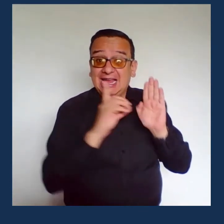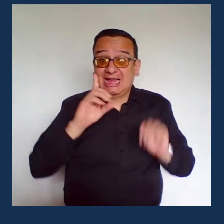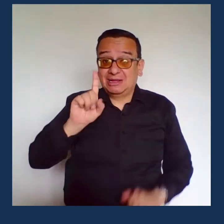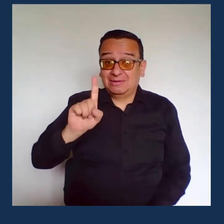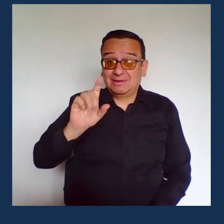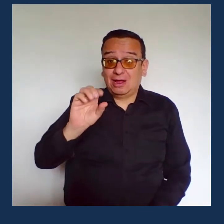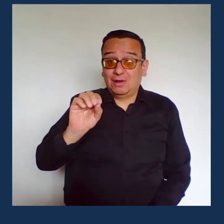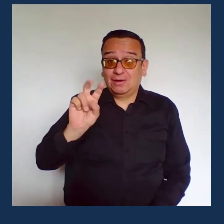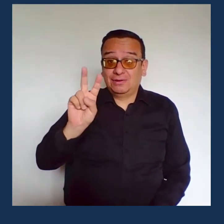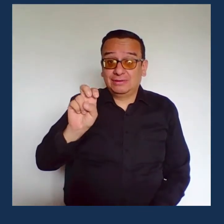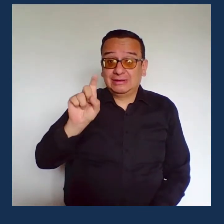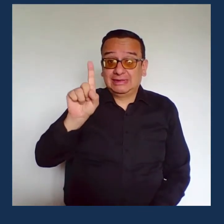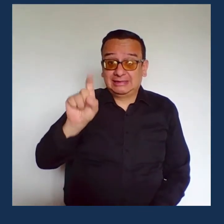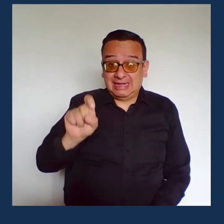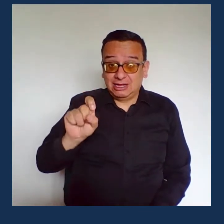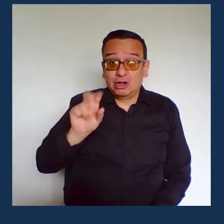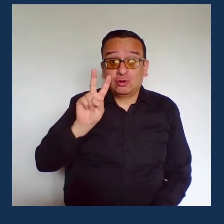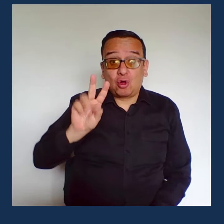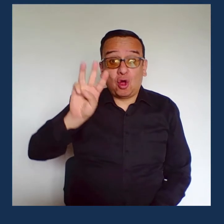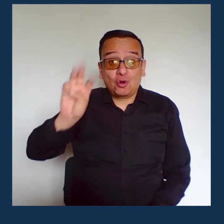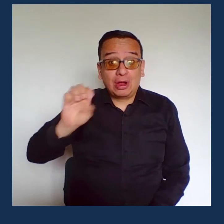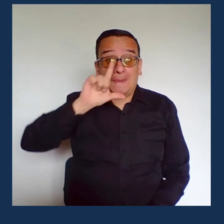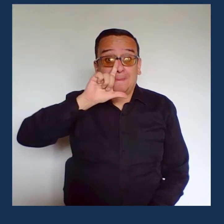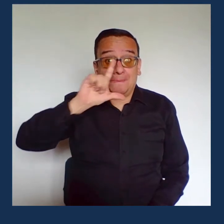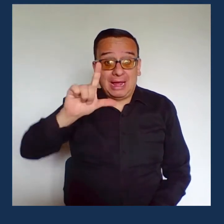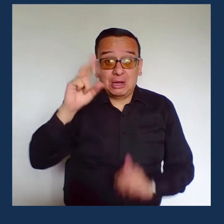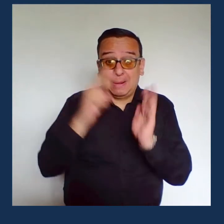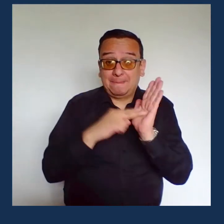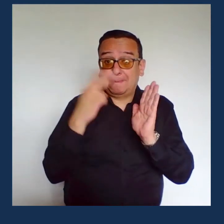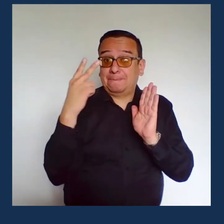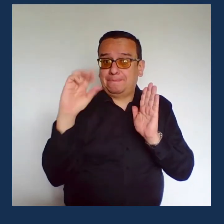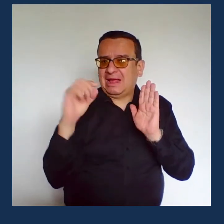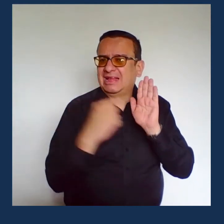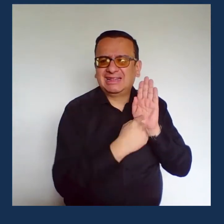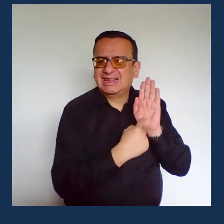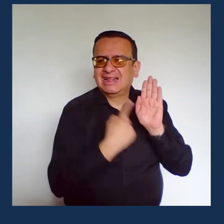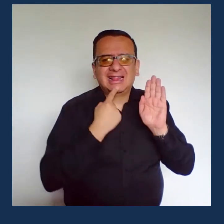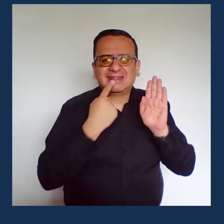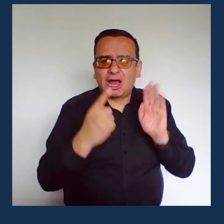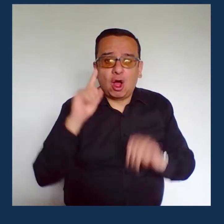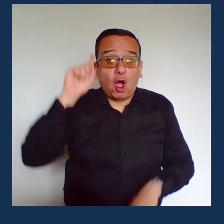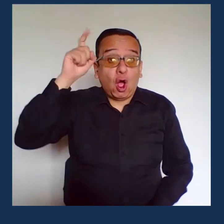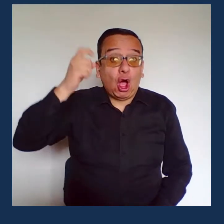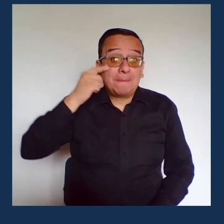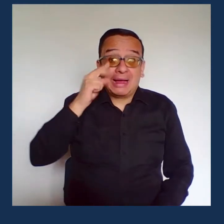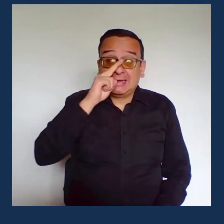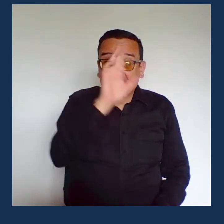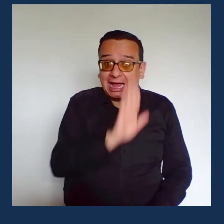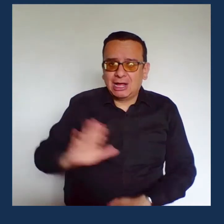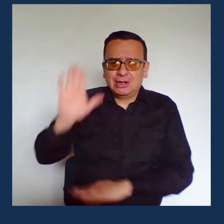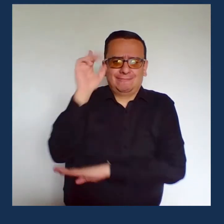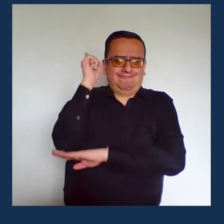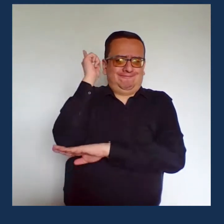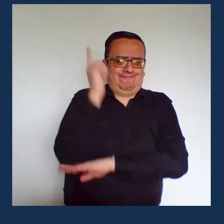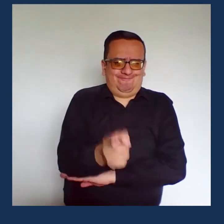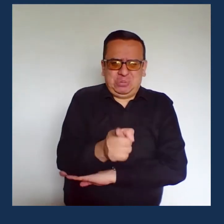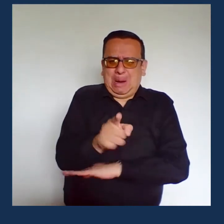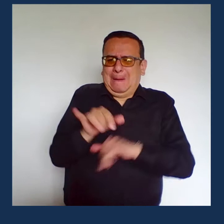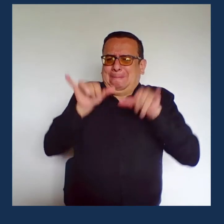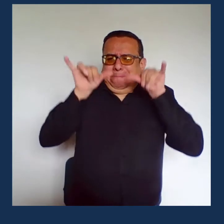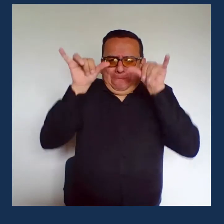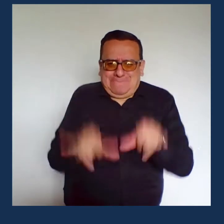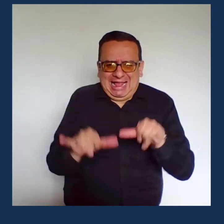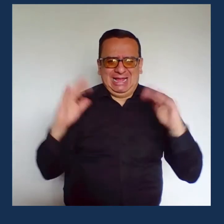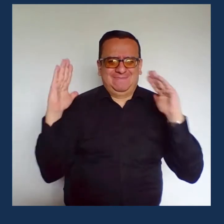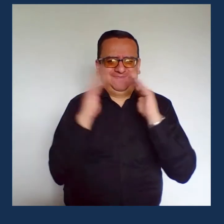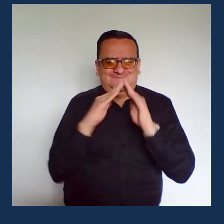medio del decreto 1076 del 28 de julio de 2020 el gobierno nacional decidió extender el aislamiento